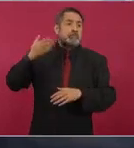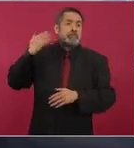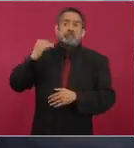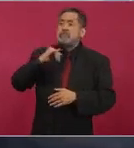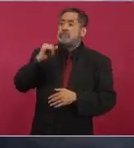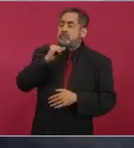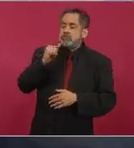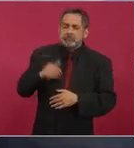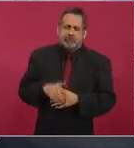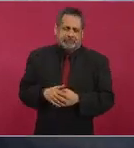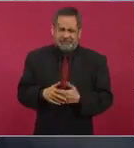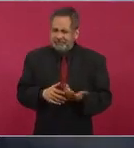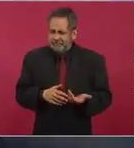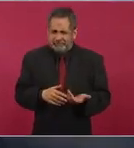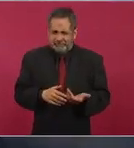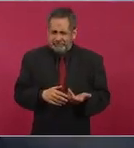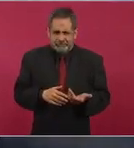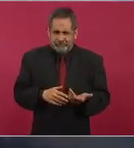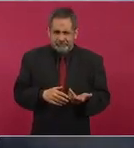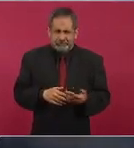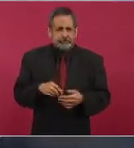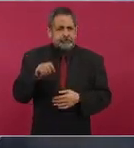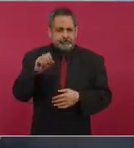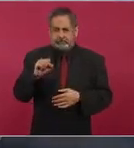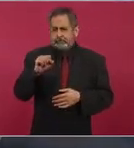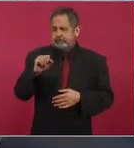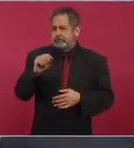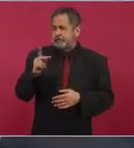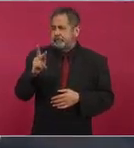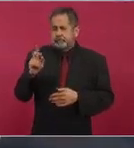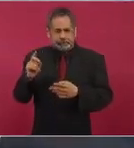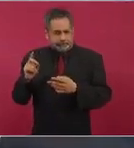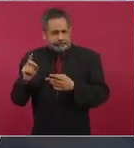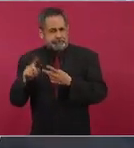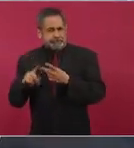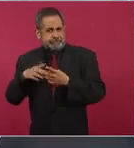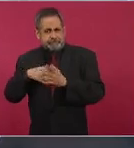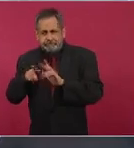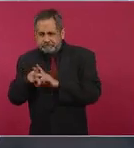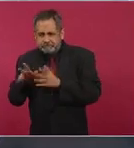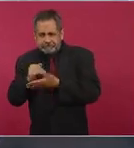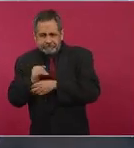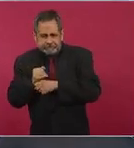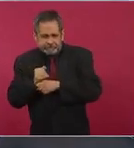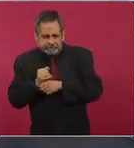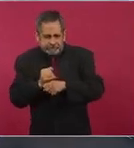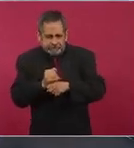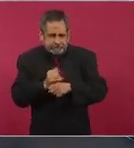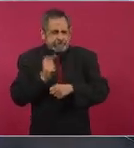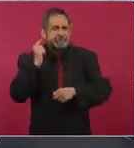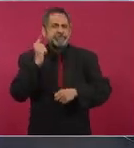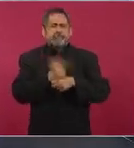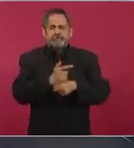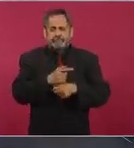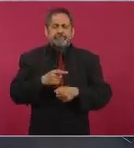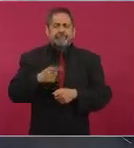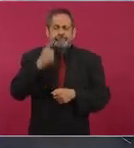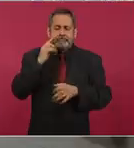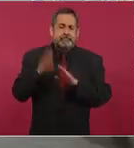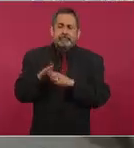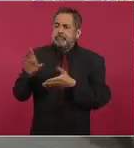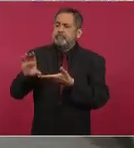pero sí en SDP y en Econósfera estuvimos analizando estos subsidios